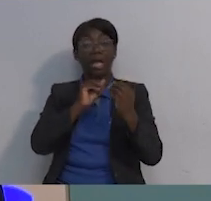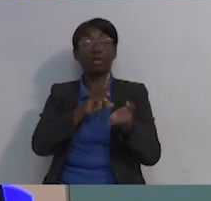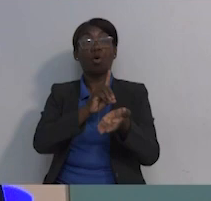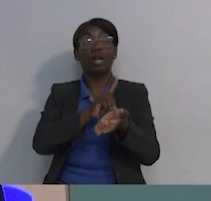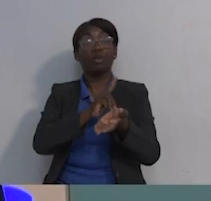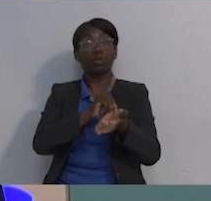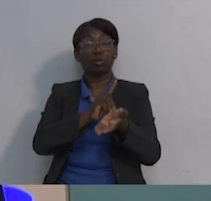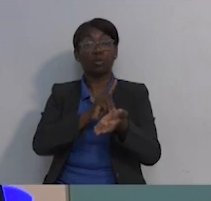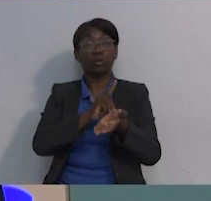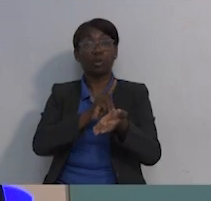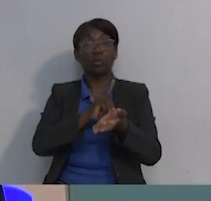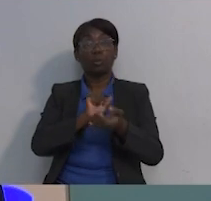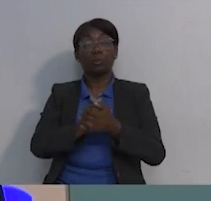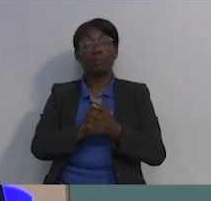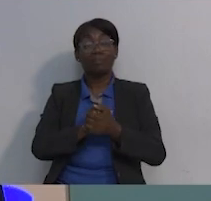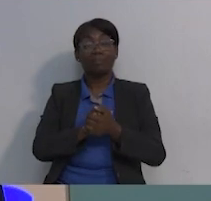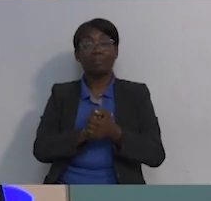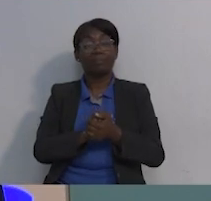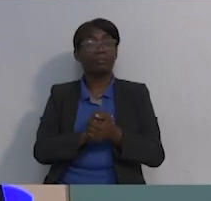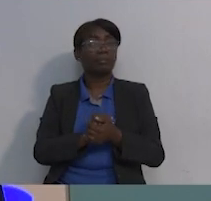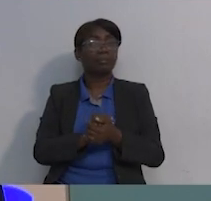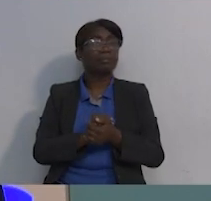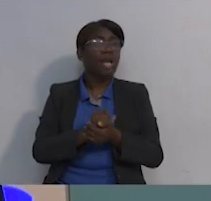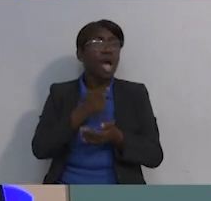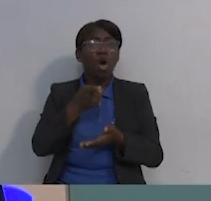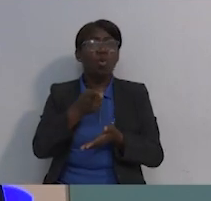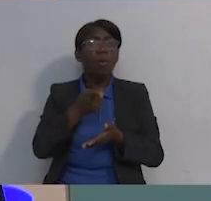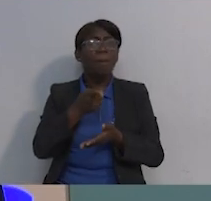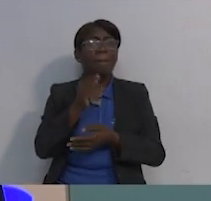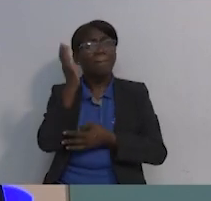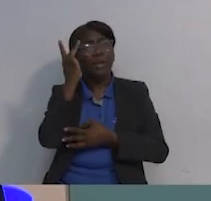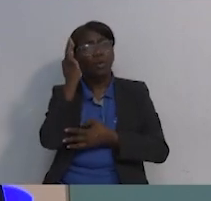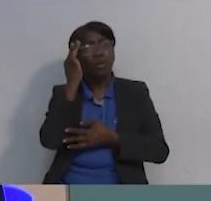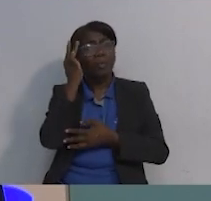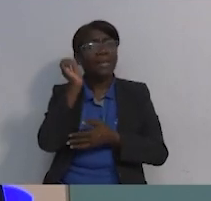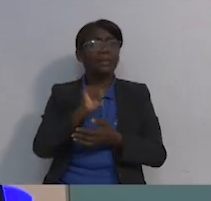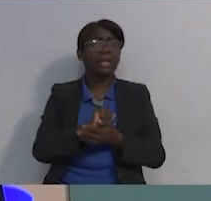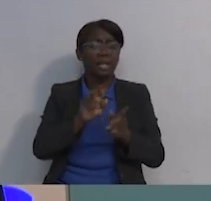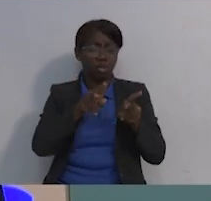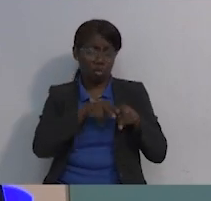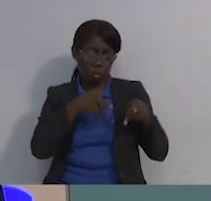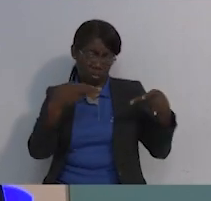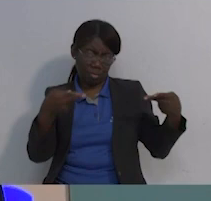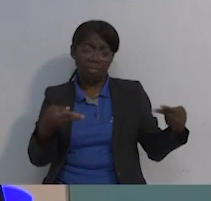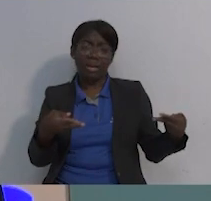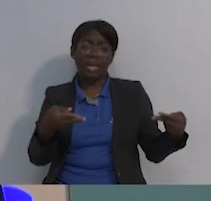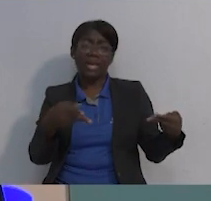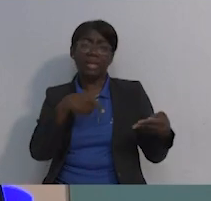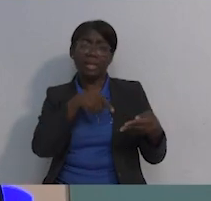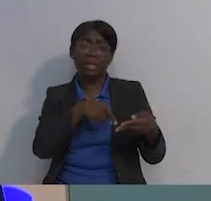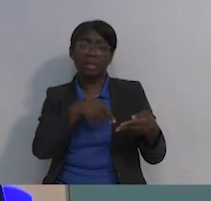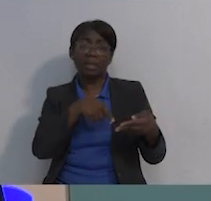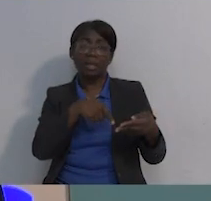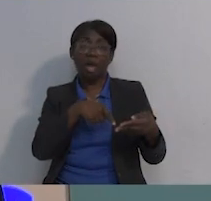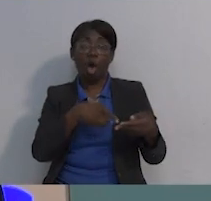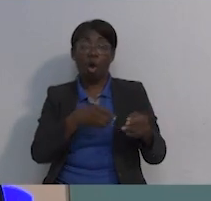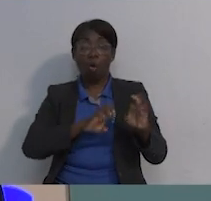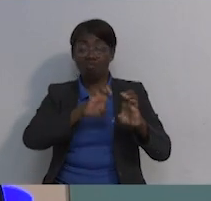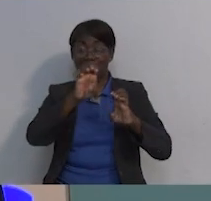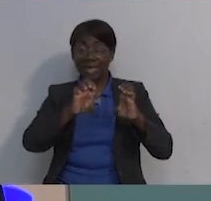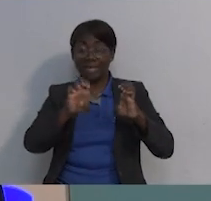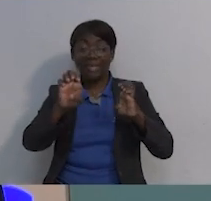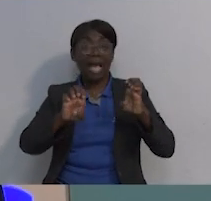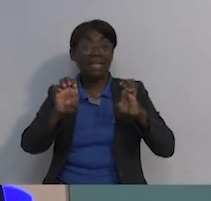a conversar un poco con nuestros invitados, ¿verdad? Una cosa muy preocupante que estuve leyendo, doctor,